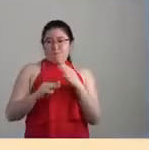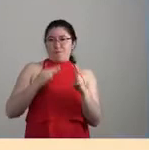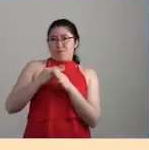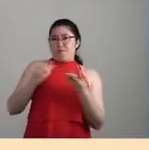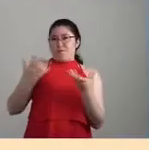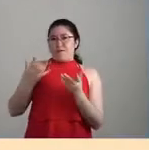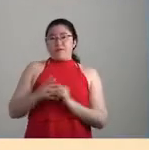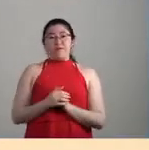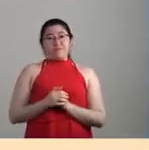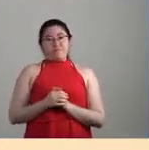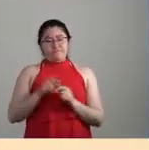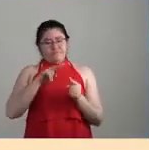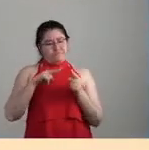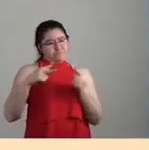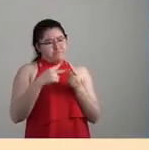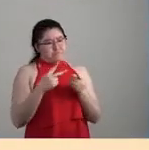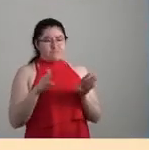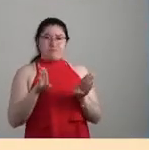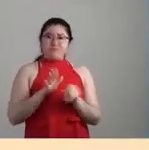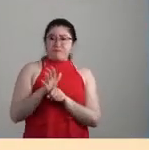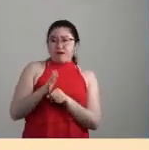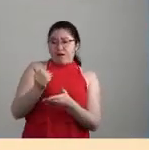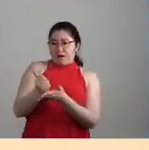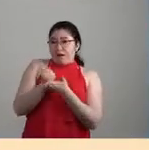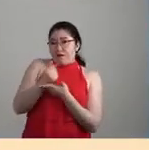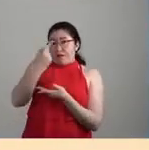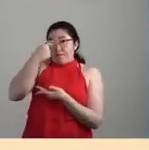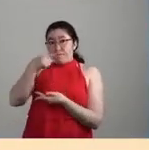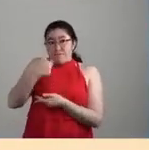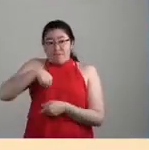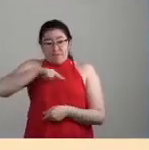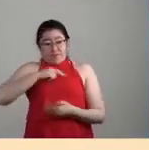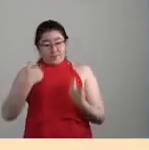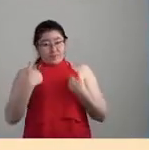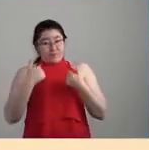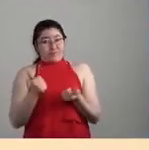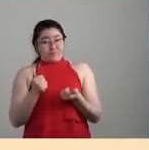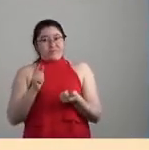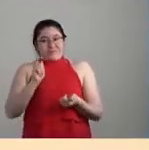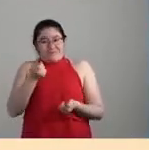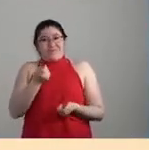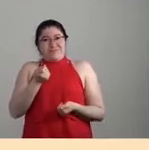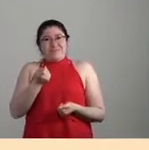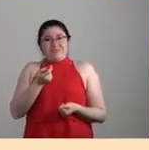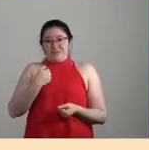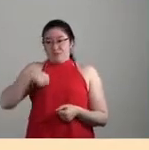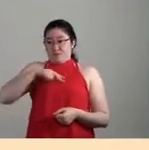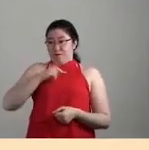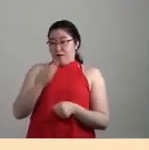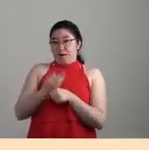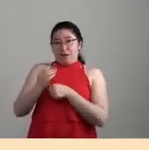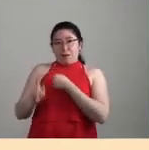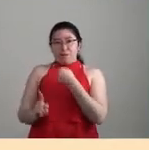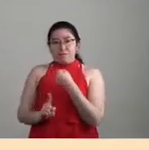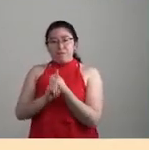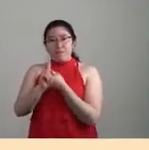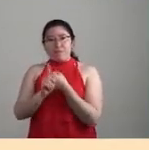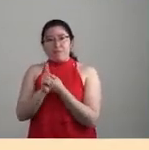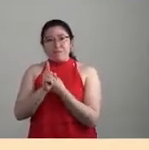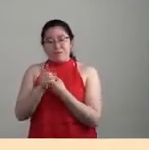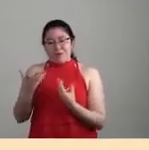Una perspectiva que puede ayudarnos a entender los desafíos y problemas que estamos enfrentando hoy como